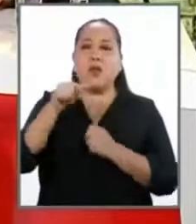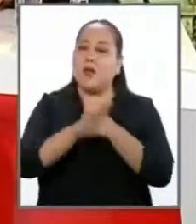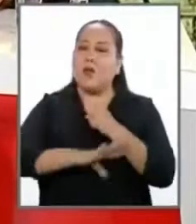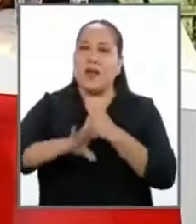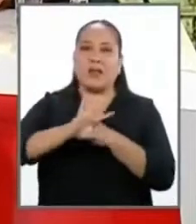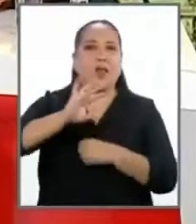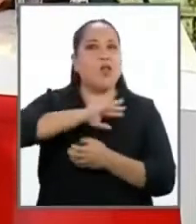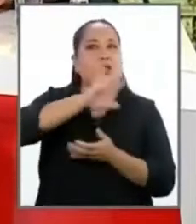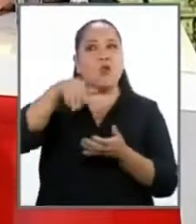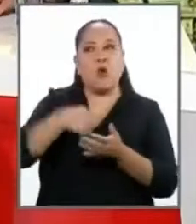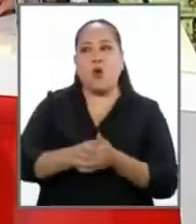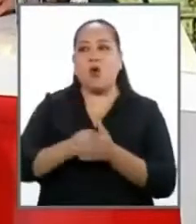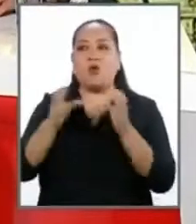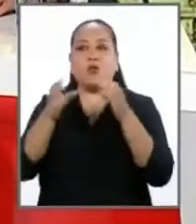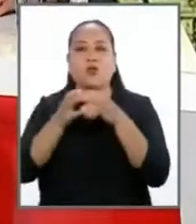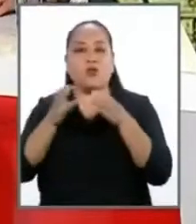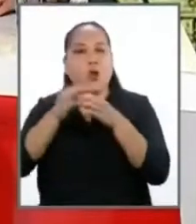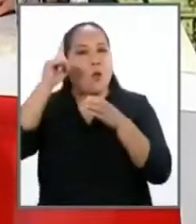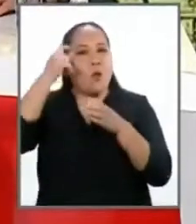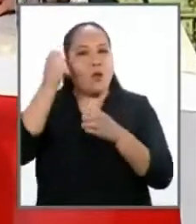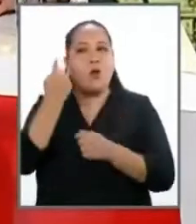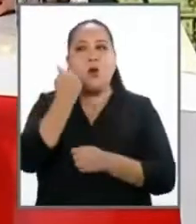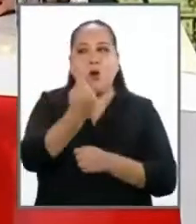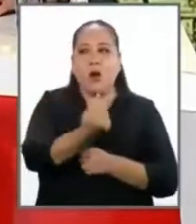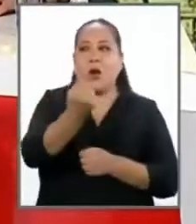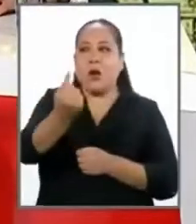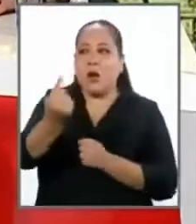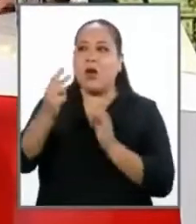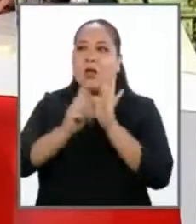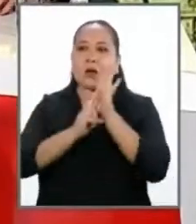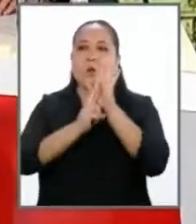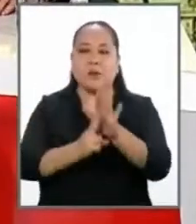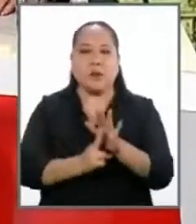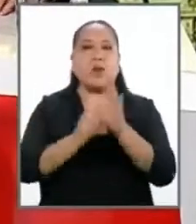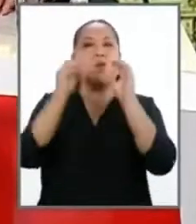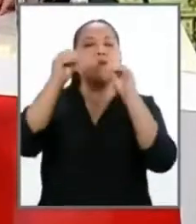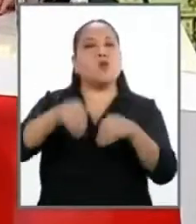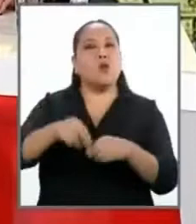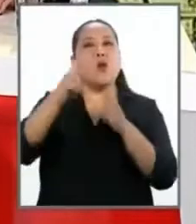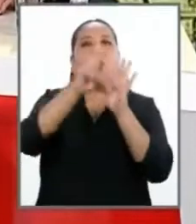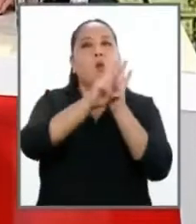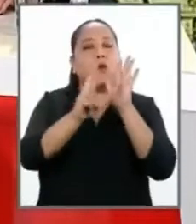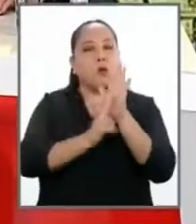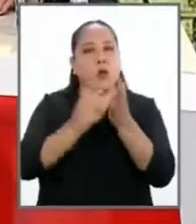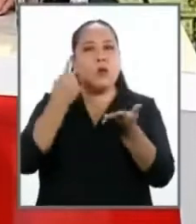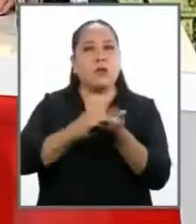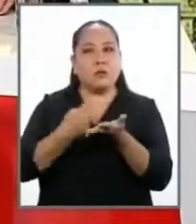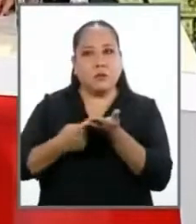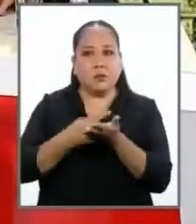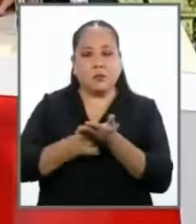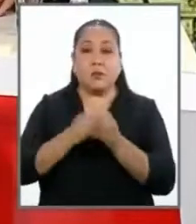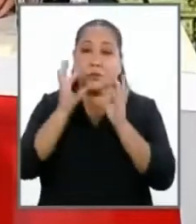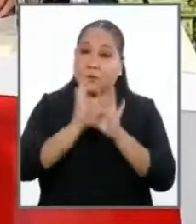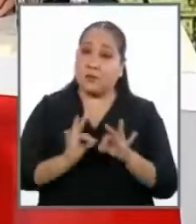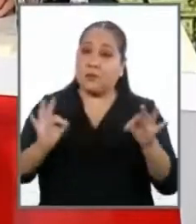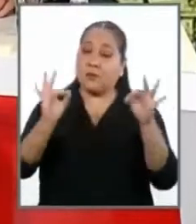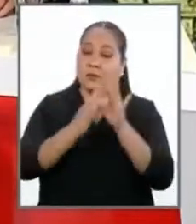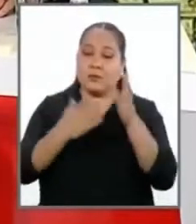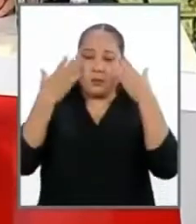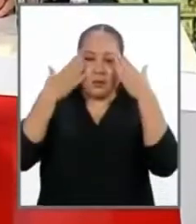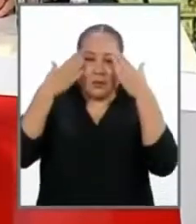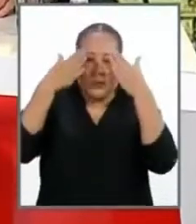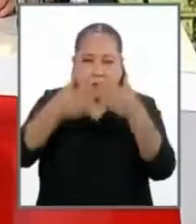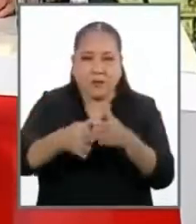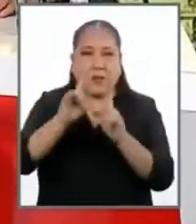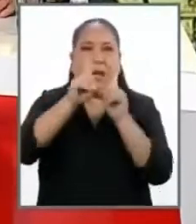todos los partidos con sus representantes establecieron como reglas del debate. Por eso es importante centrarnos en